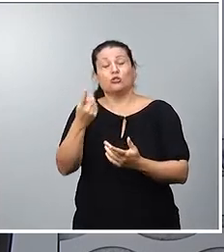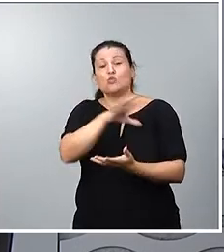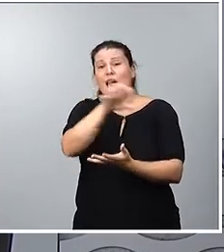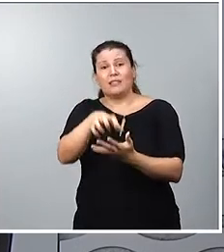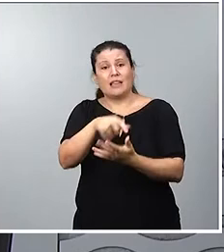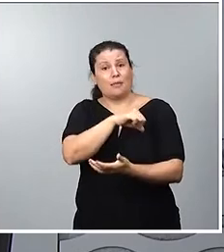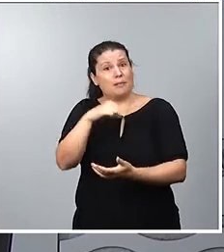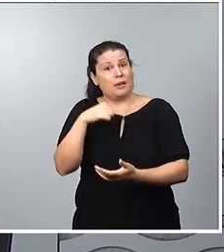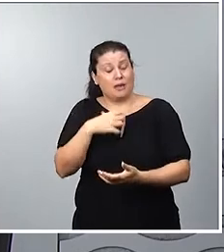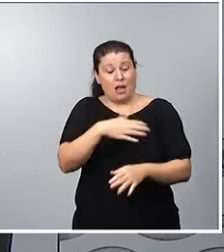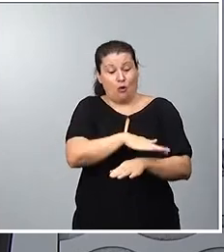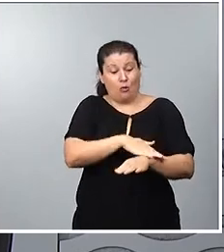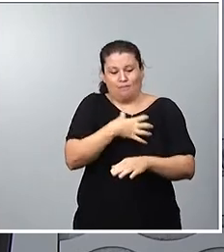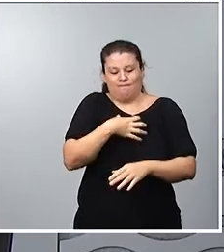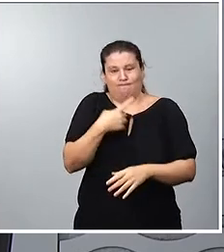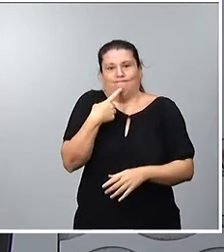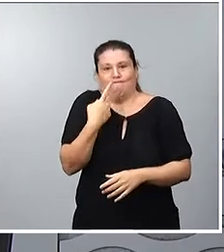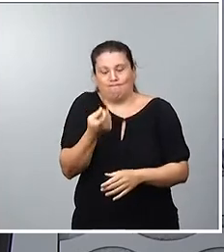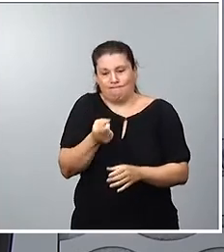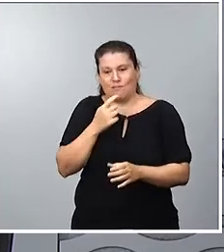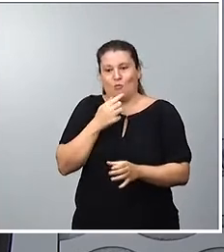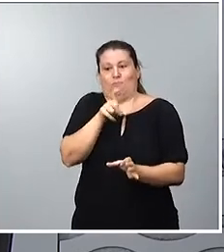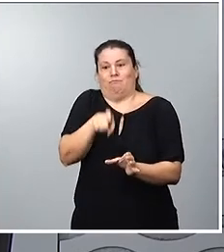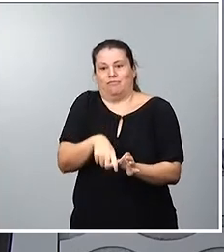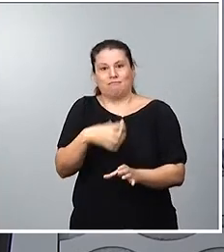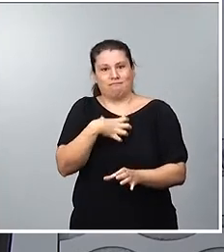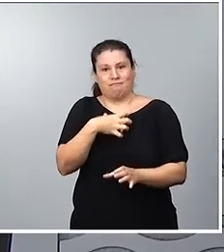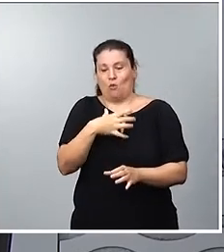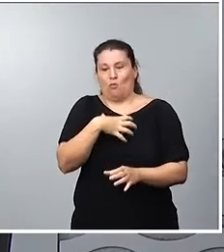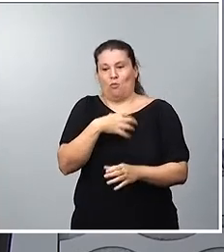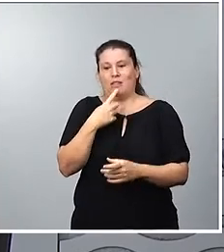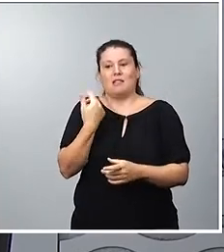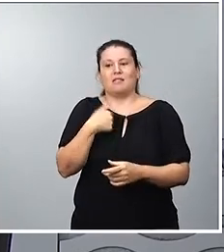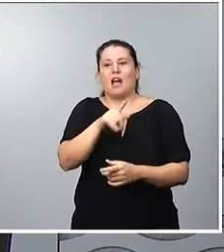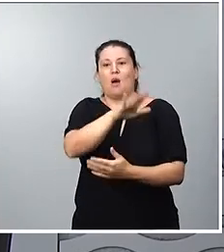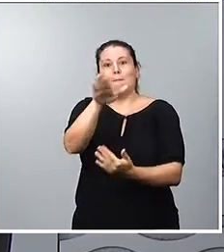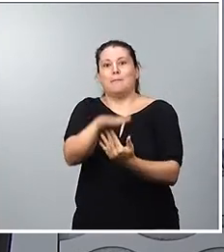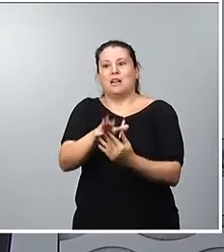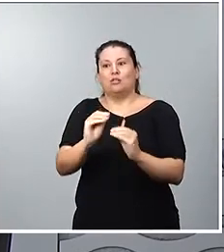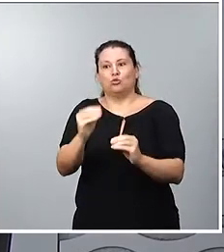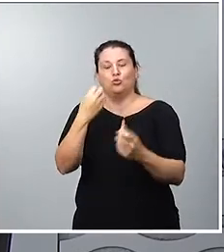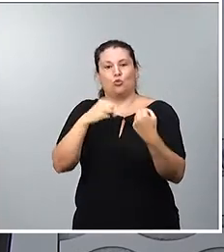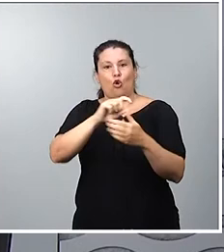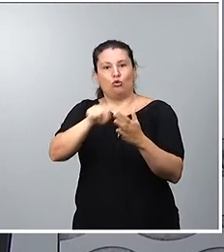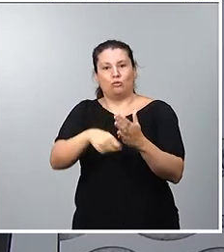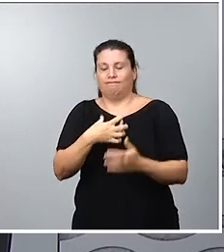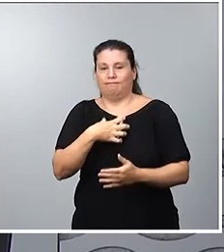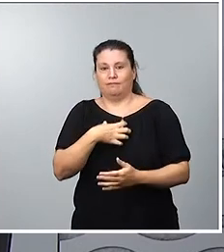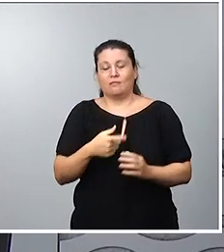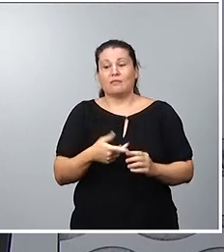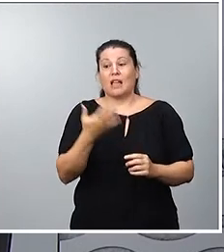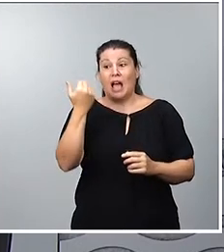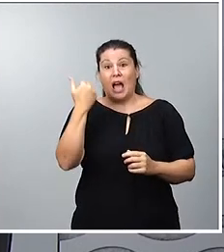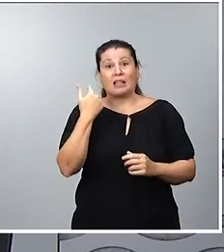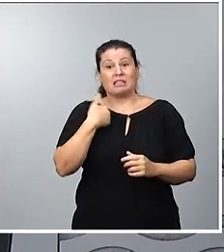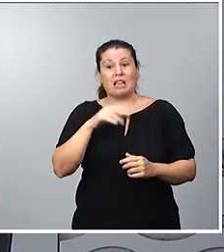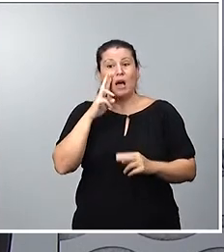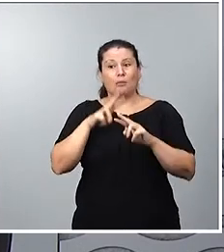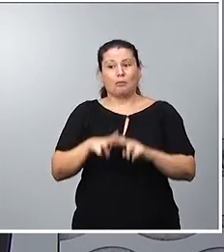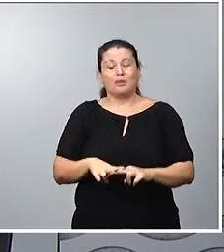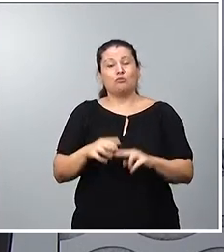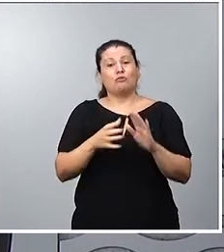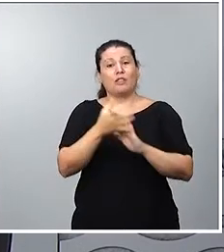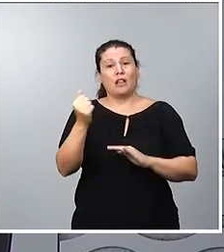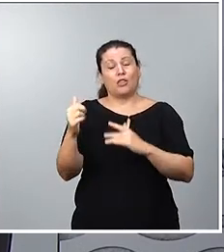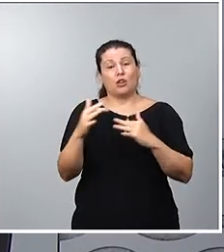no puede ni decidir, ni nombrar, ni cesar. El viernes, ante la inacción de la Real Federación Española de Fútbol y